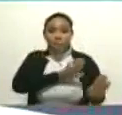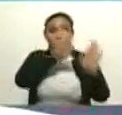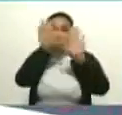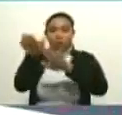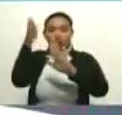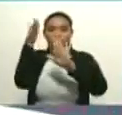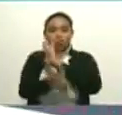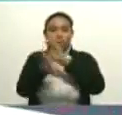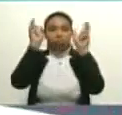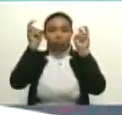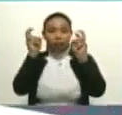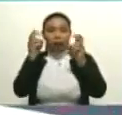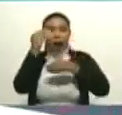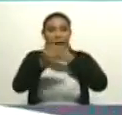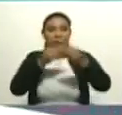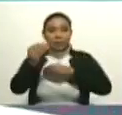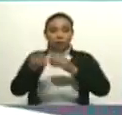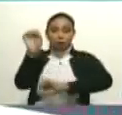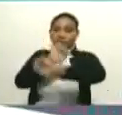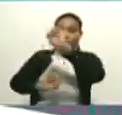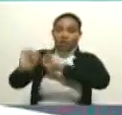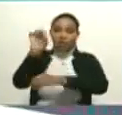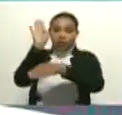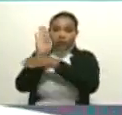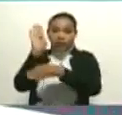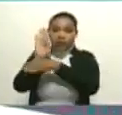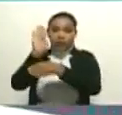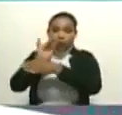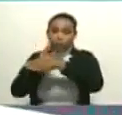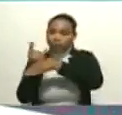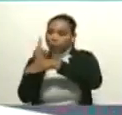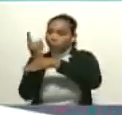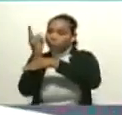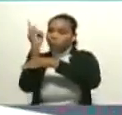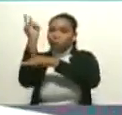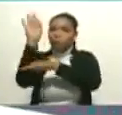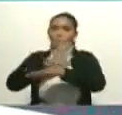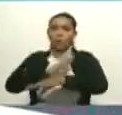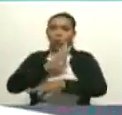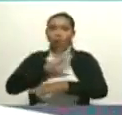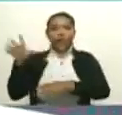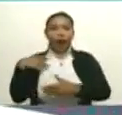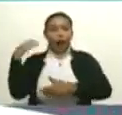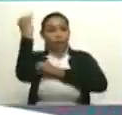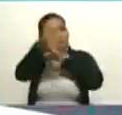esta batalla que se está dando en defensa. De nuestras selvas, de nuestros parques nacionales y de nuestra Amazonía.